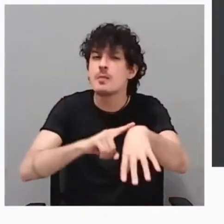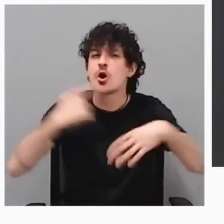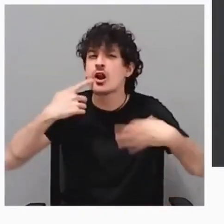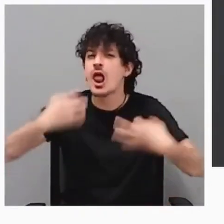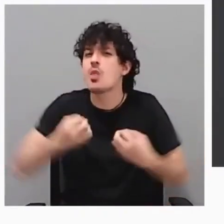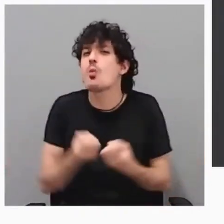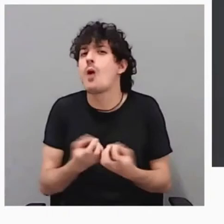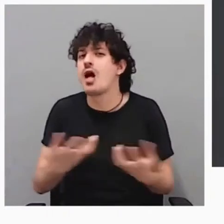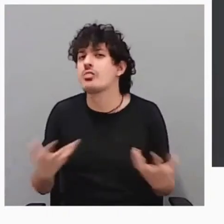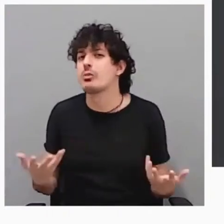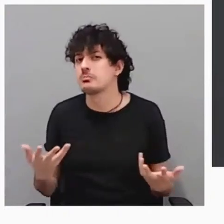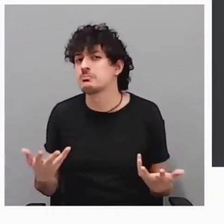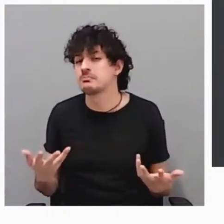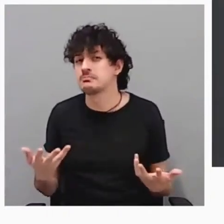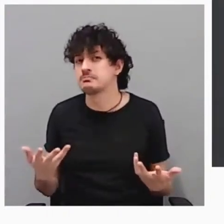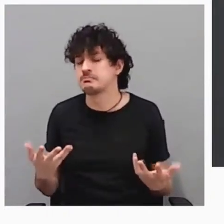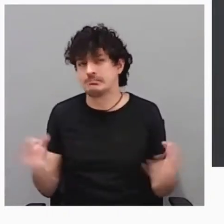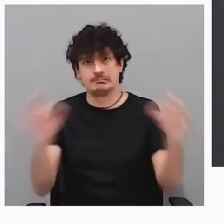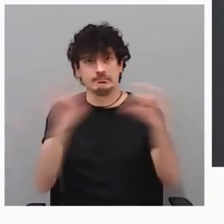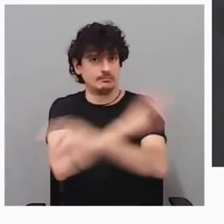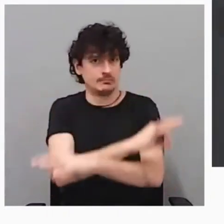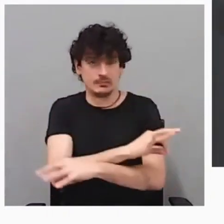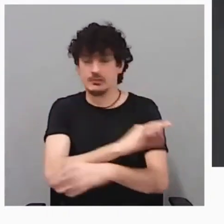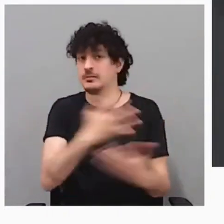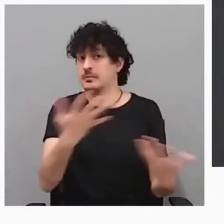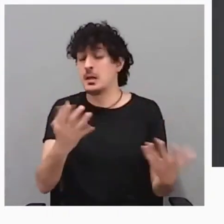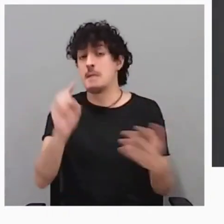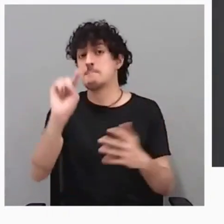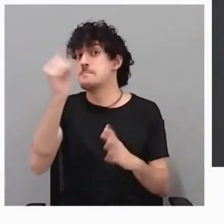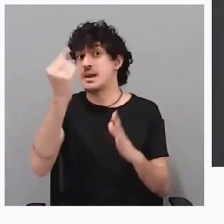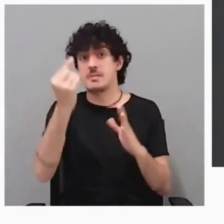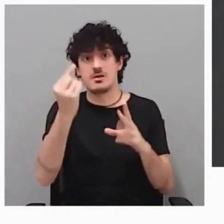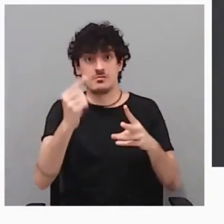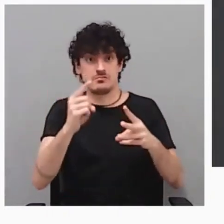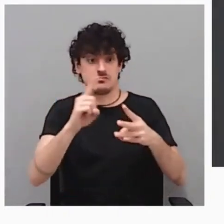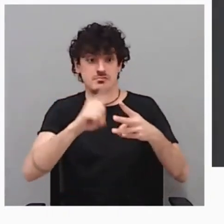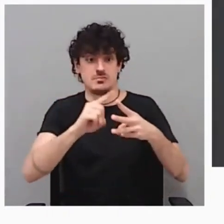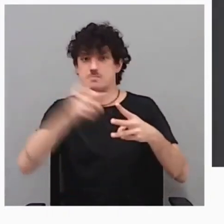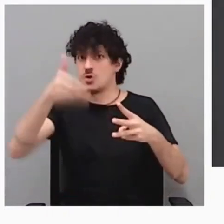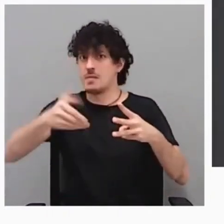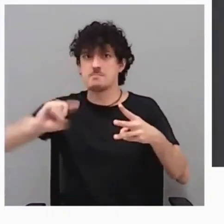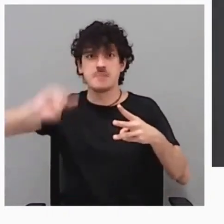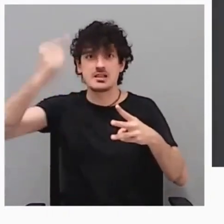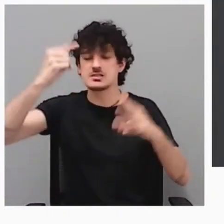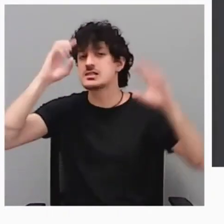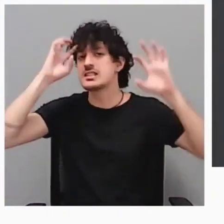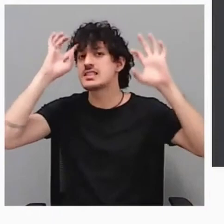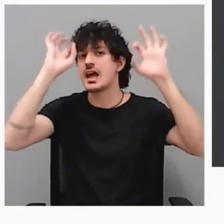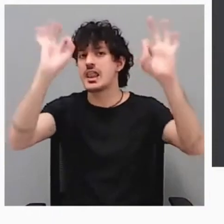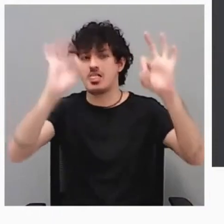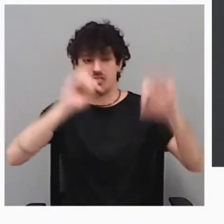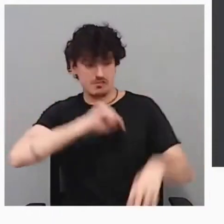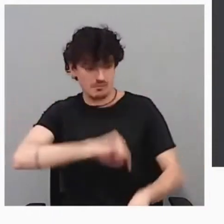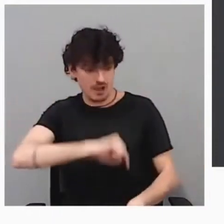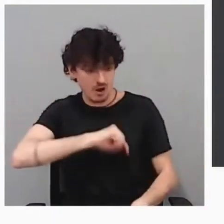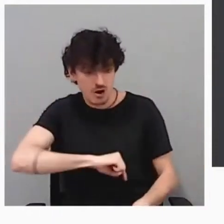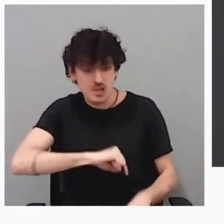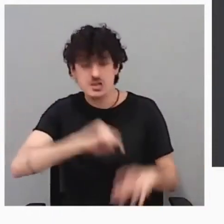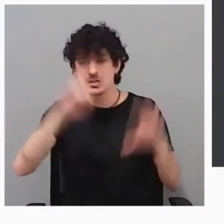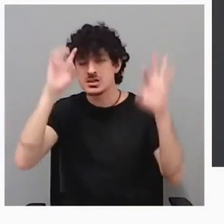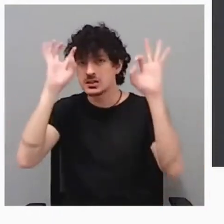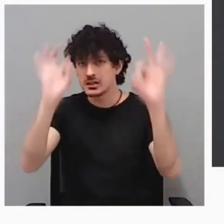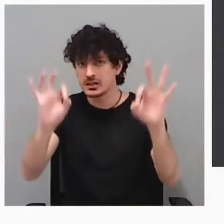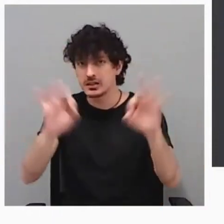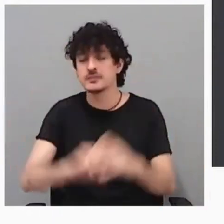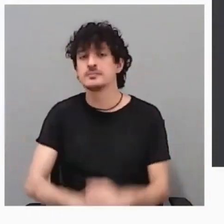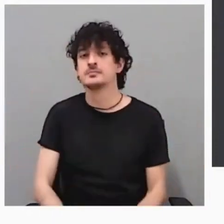Por lo tanto, el primer criterio y más importante, la integridad, la coherencia, el ser. Y para eso